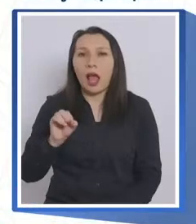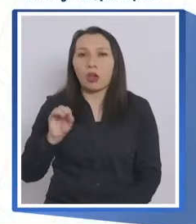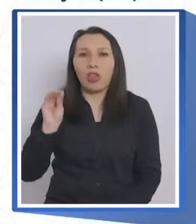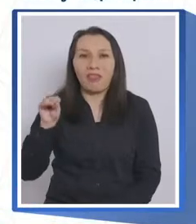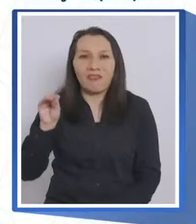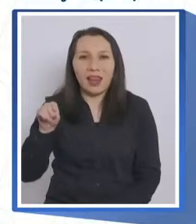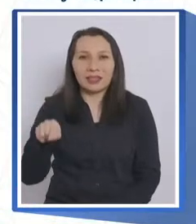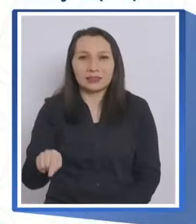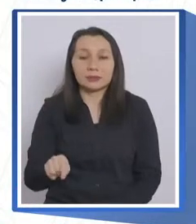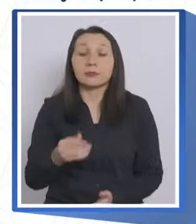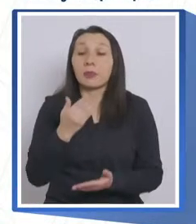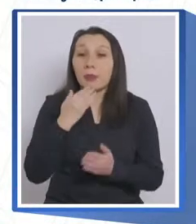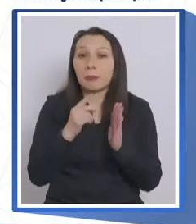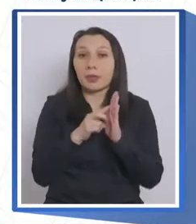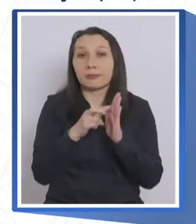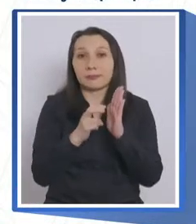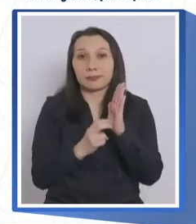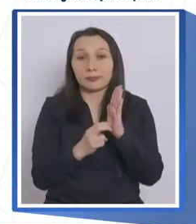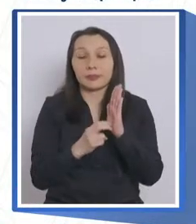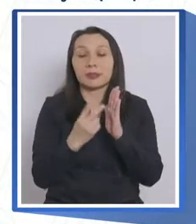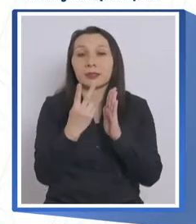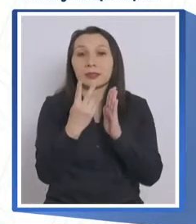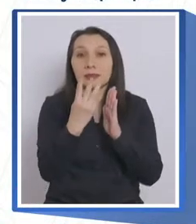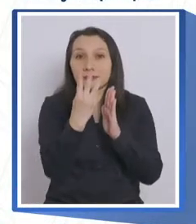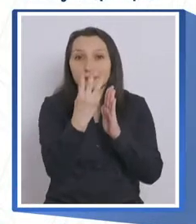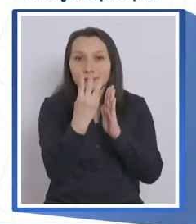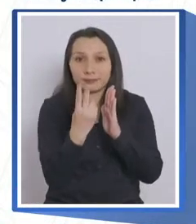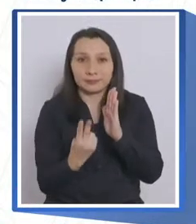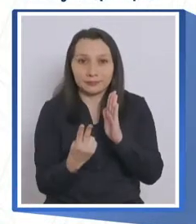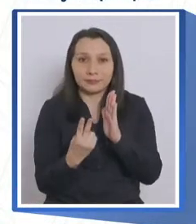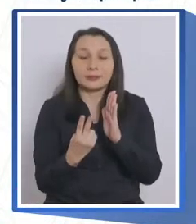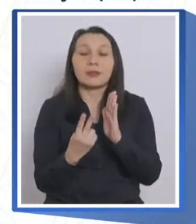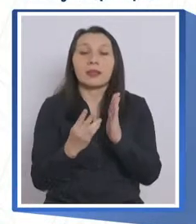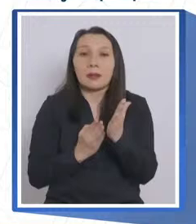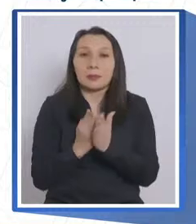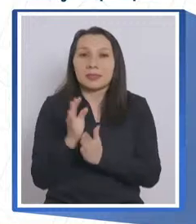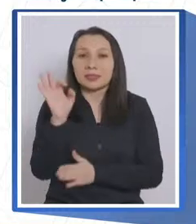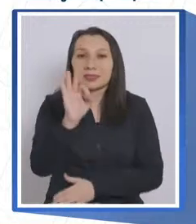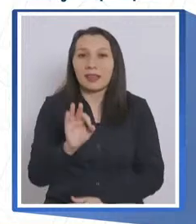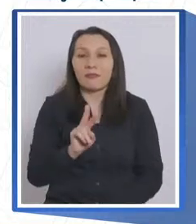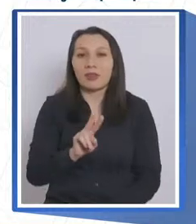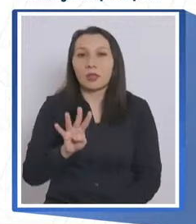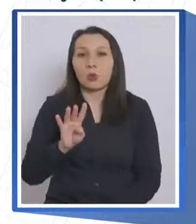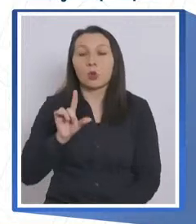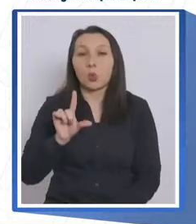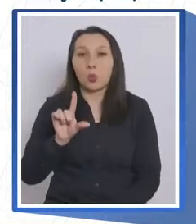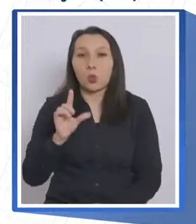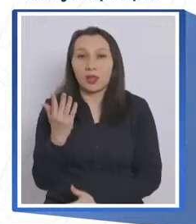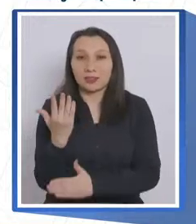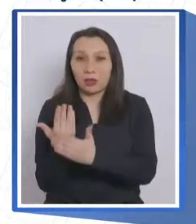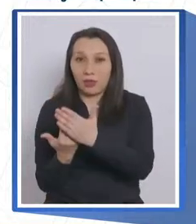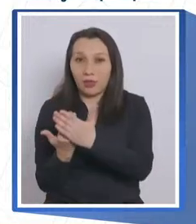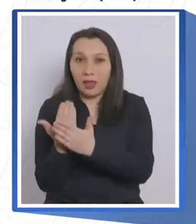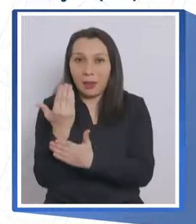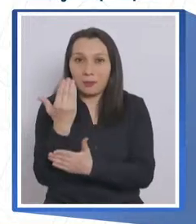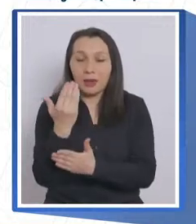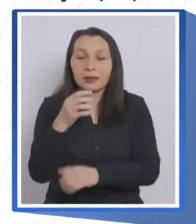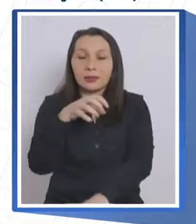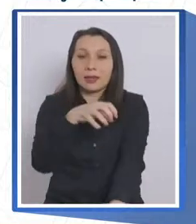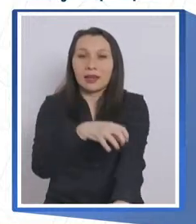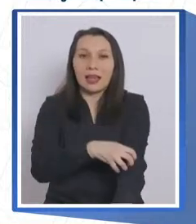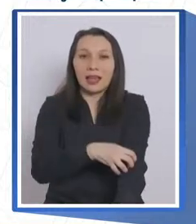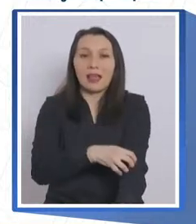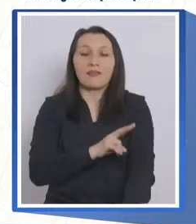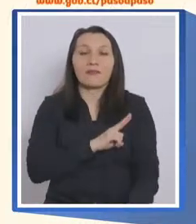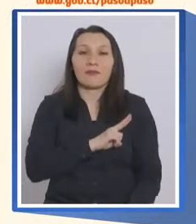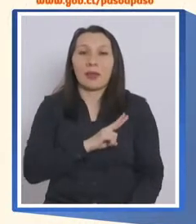Retroceden también a transición a partir de este sábado 24 de julio a las 5 de la mañana, en la región